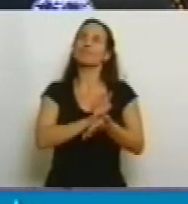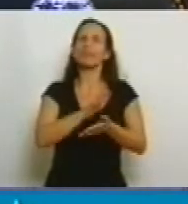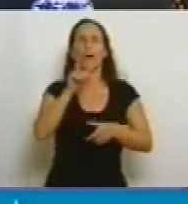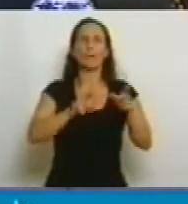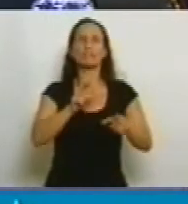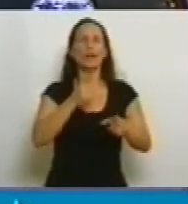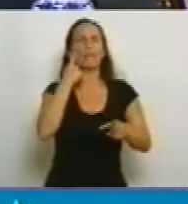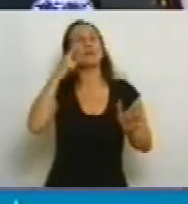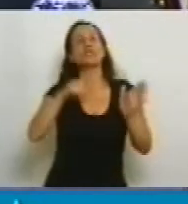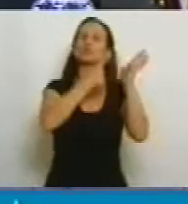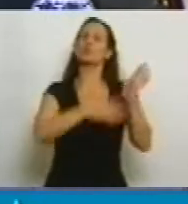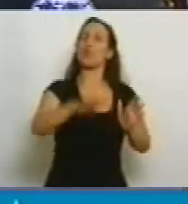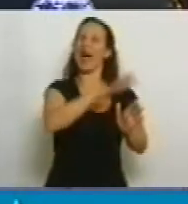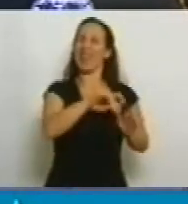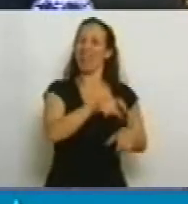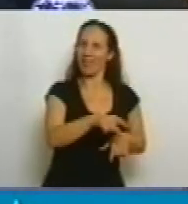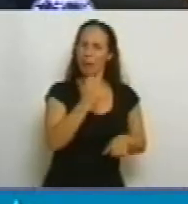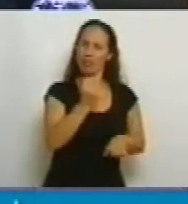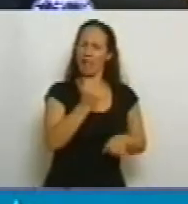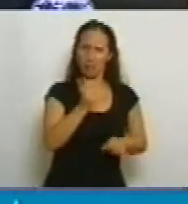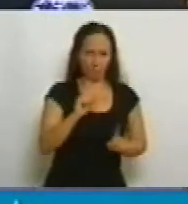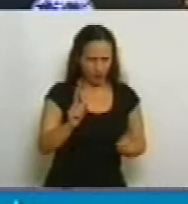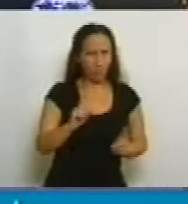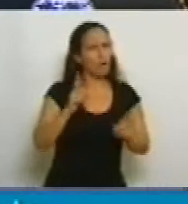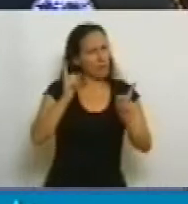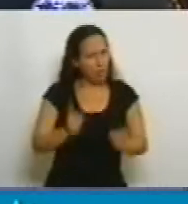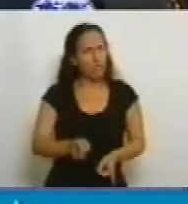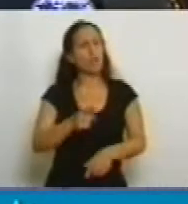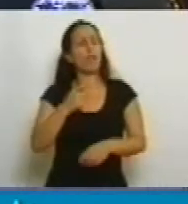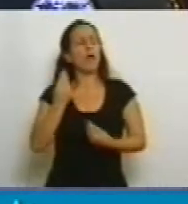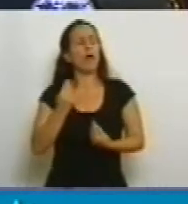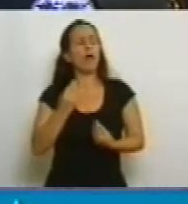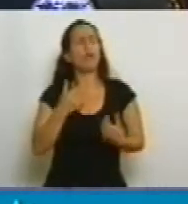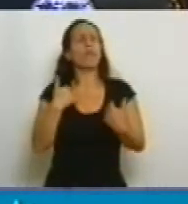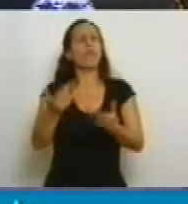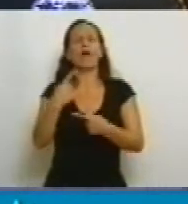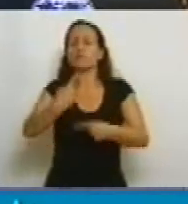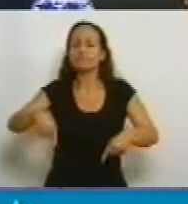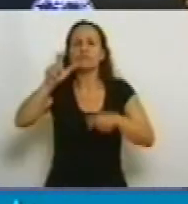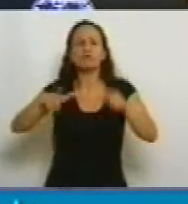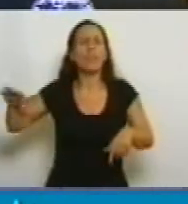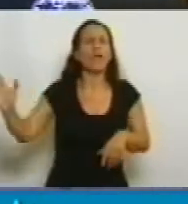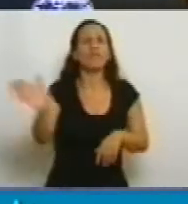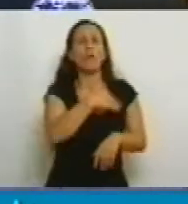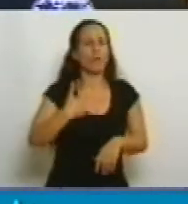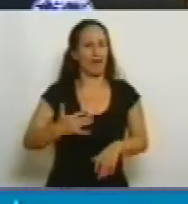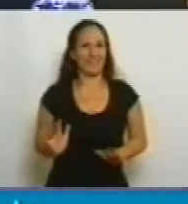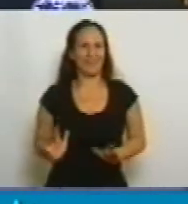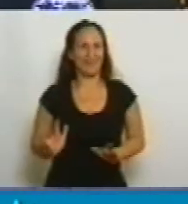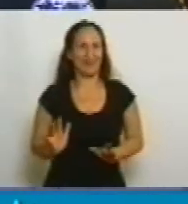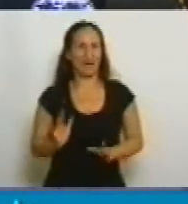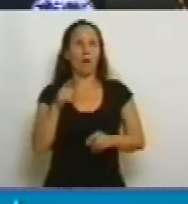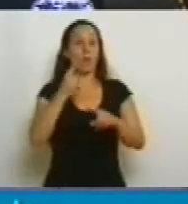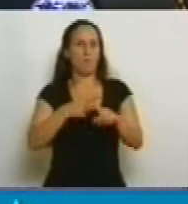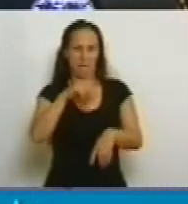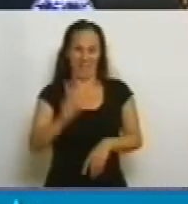vivimos en la Ciudad de Buenos Aires sino también esto va a beneficiar al conjunto de los argentinos a partir de estar en un lugar